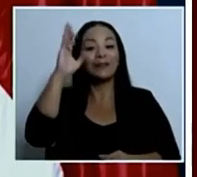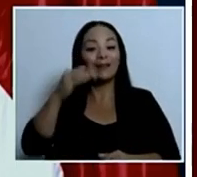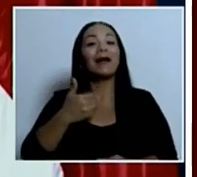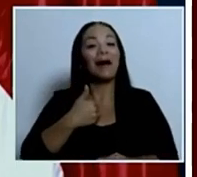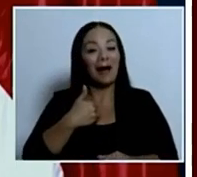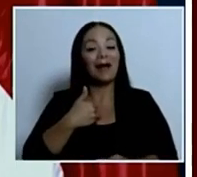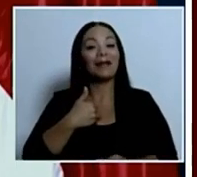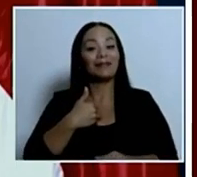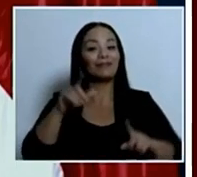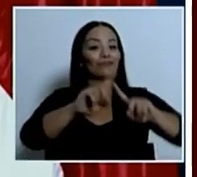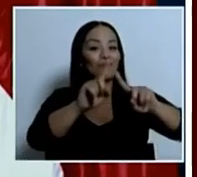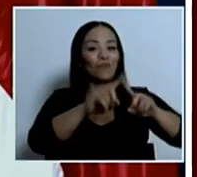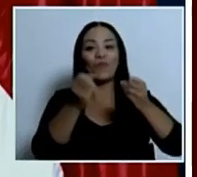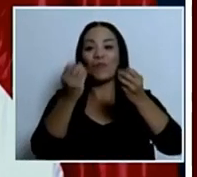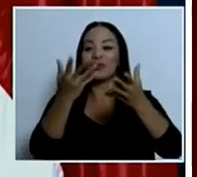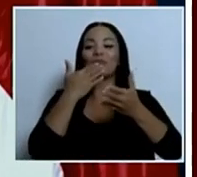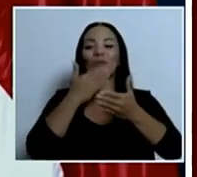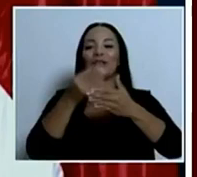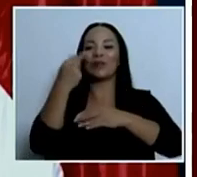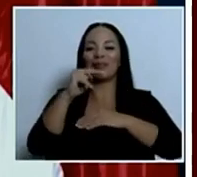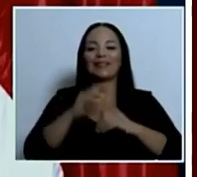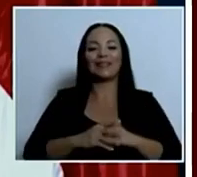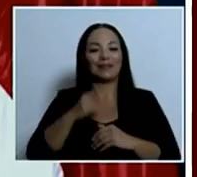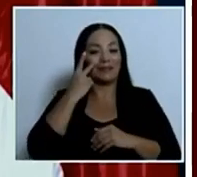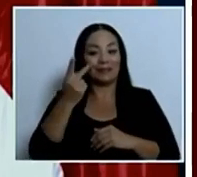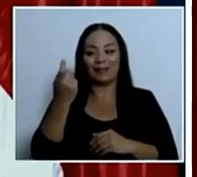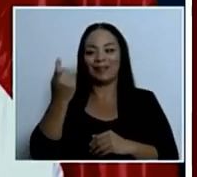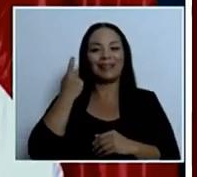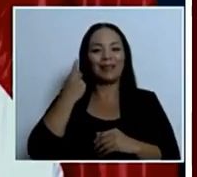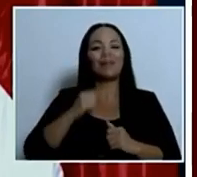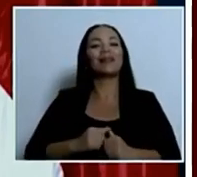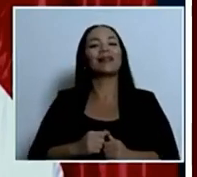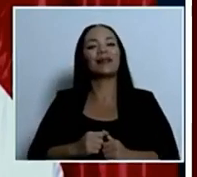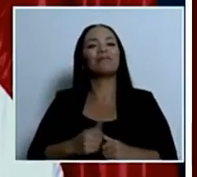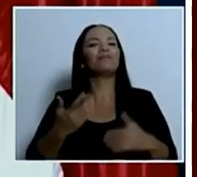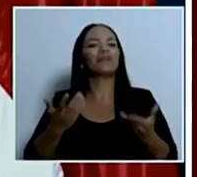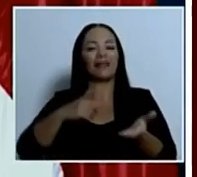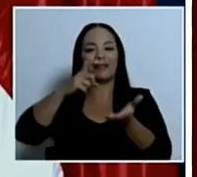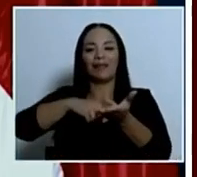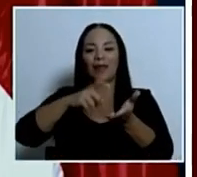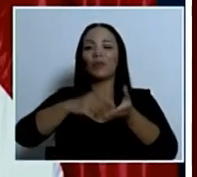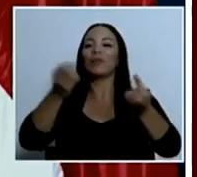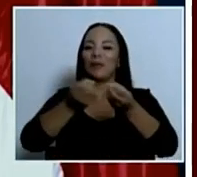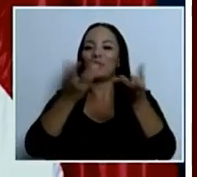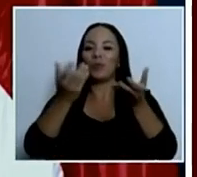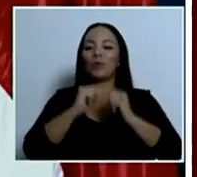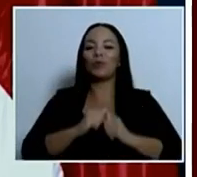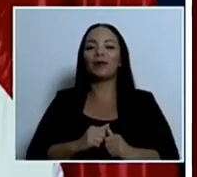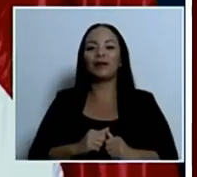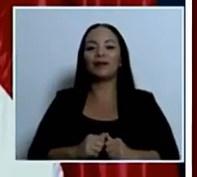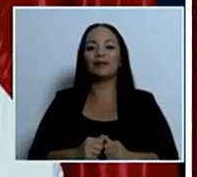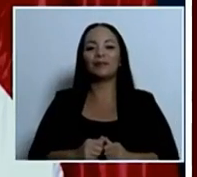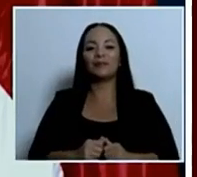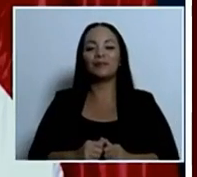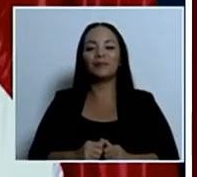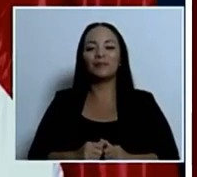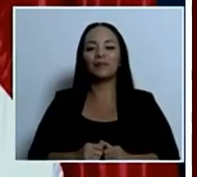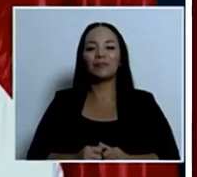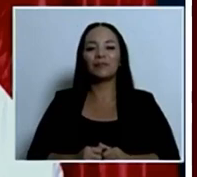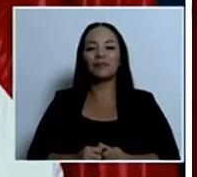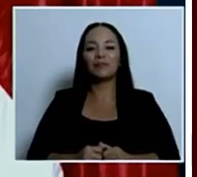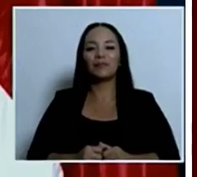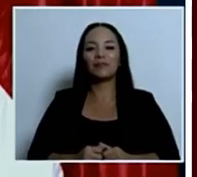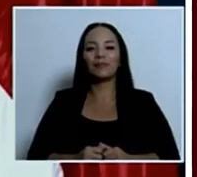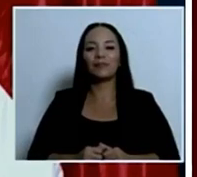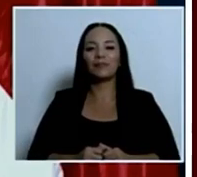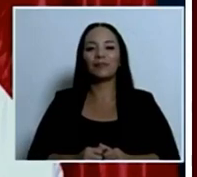noticias. Ya vieron que recientemente la deuda pública rompió el